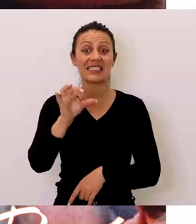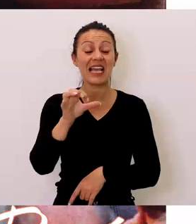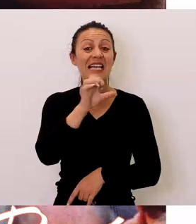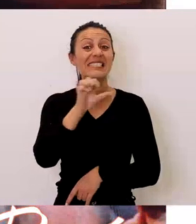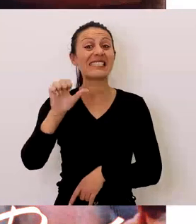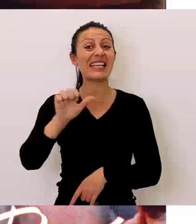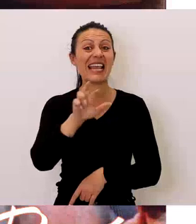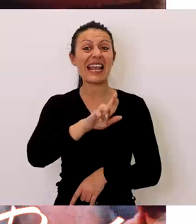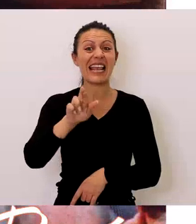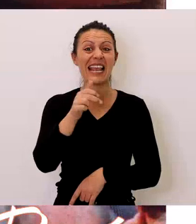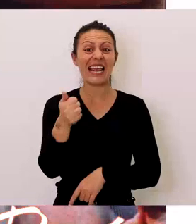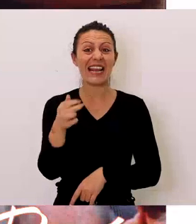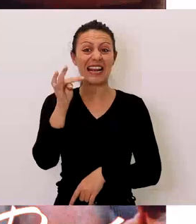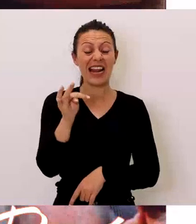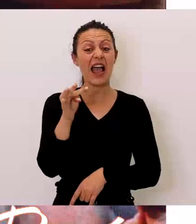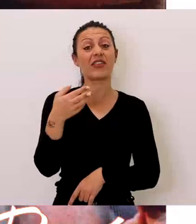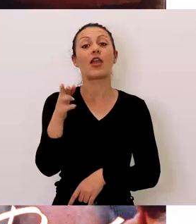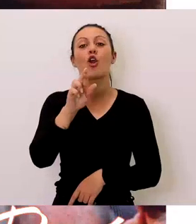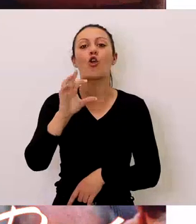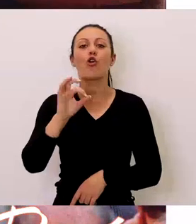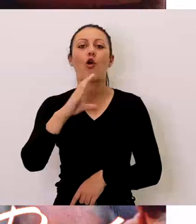Charles y Louis Armstrong.